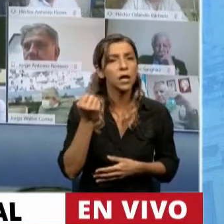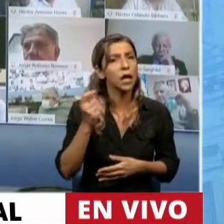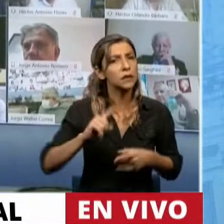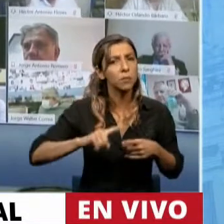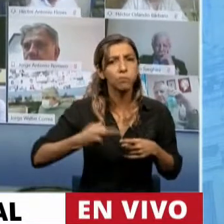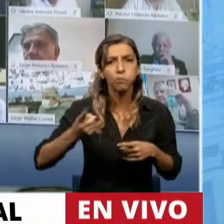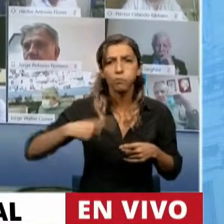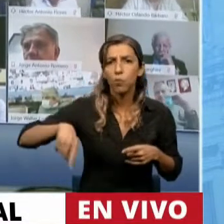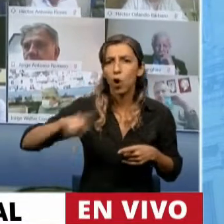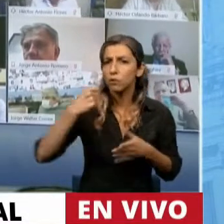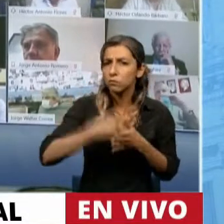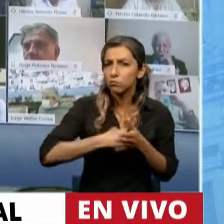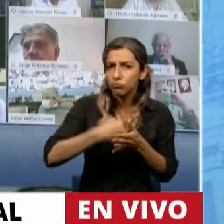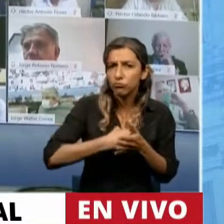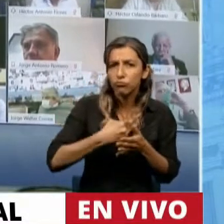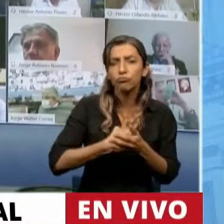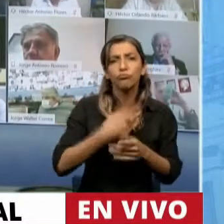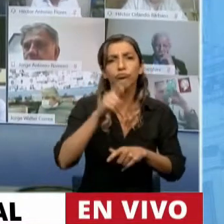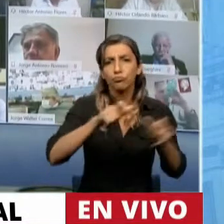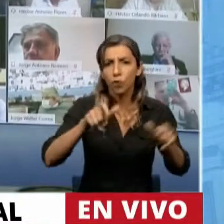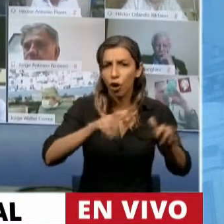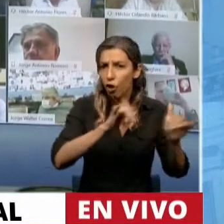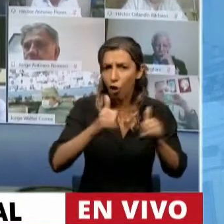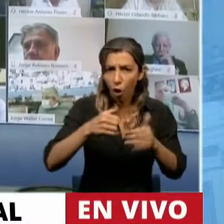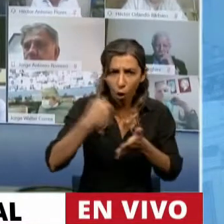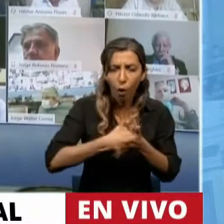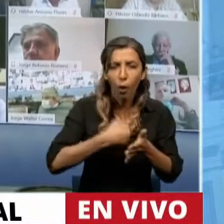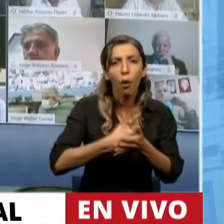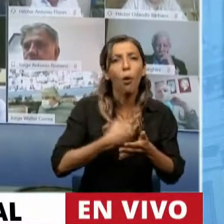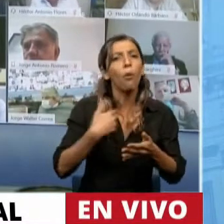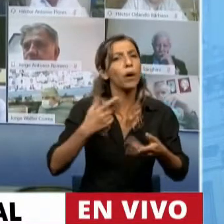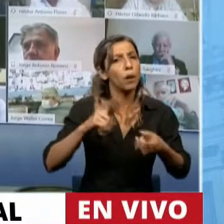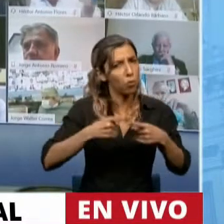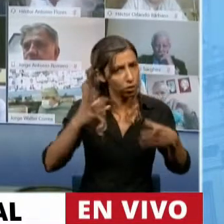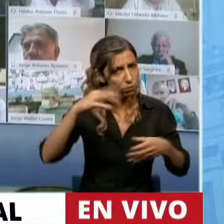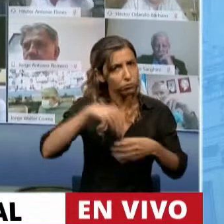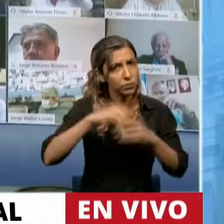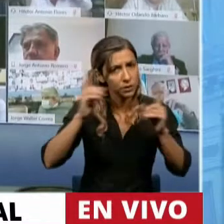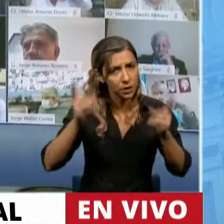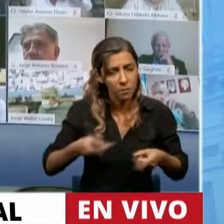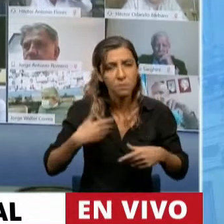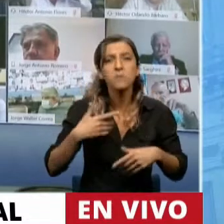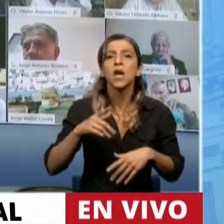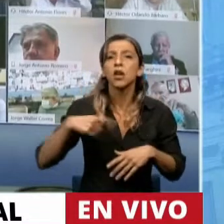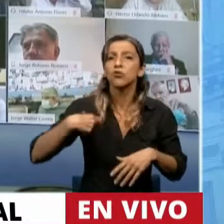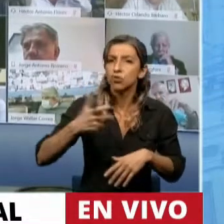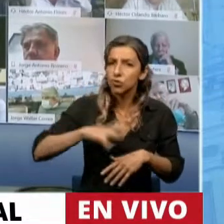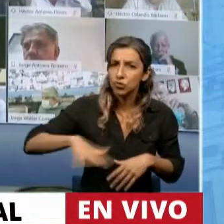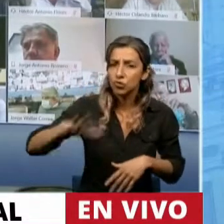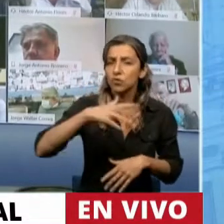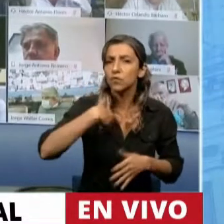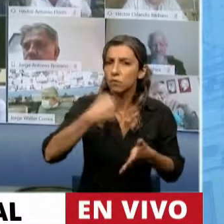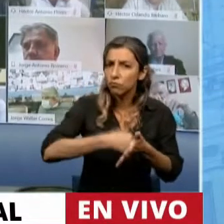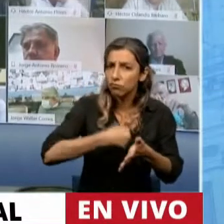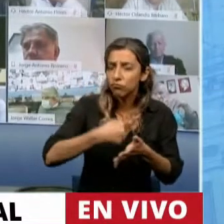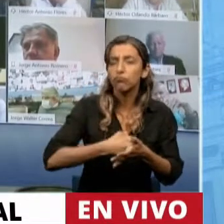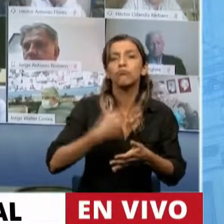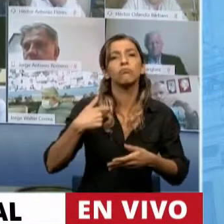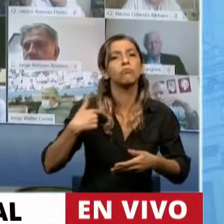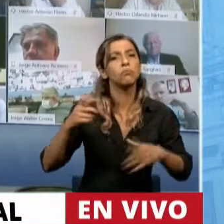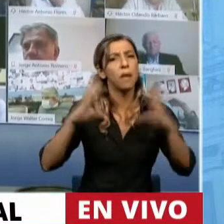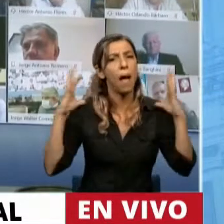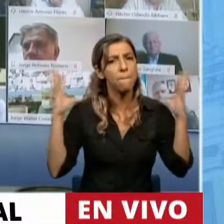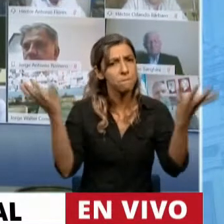cultural sindical social y también ambiental no soy de aquellos que